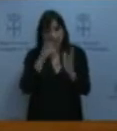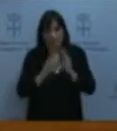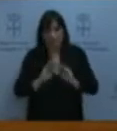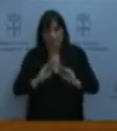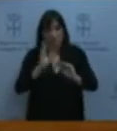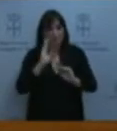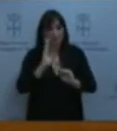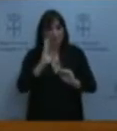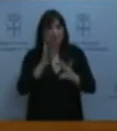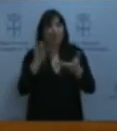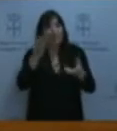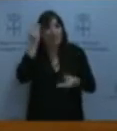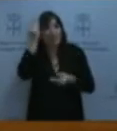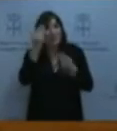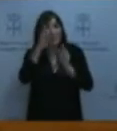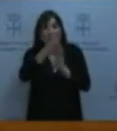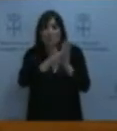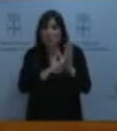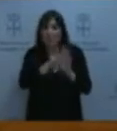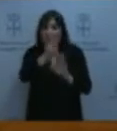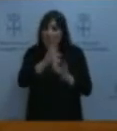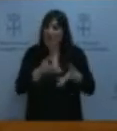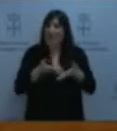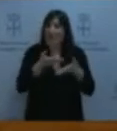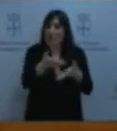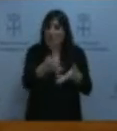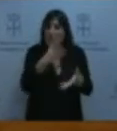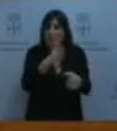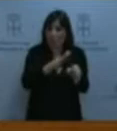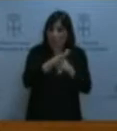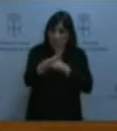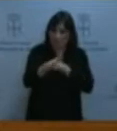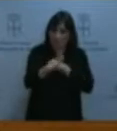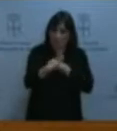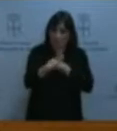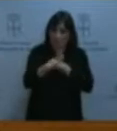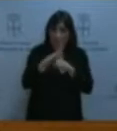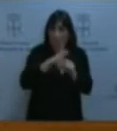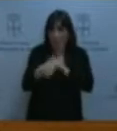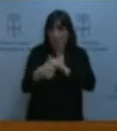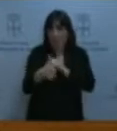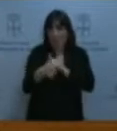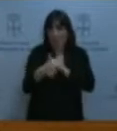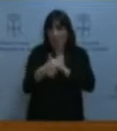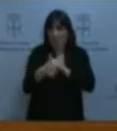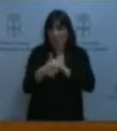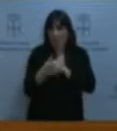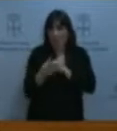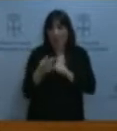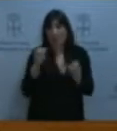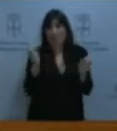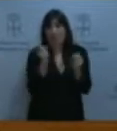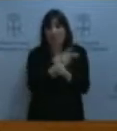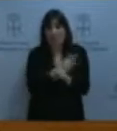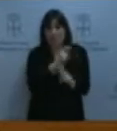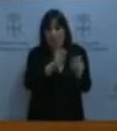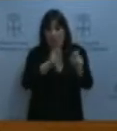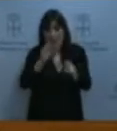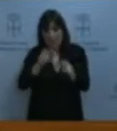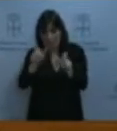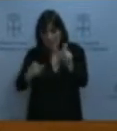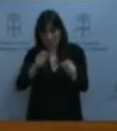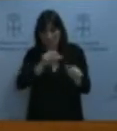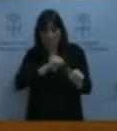a la cobertura de una parte de las cuotas de la seguridad social dirigidas a los autónomos que desarrollen su actividad en sectores marcados por la